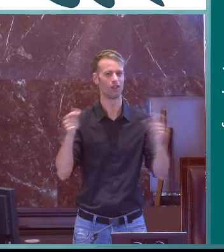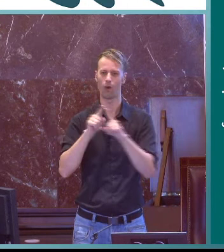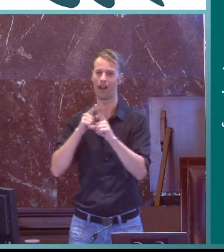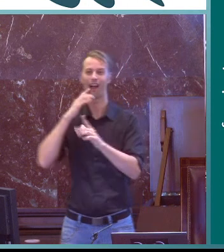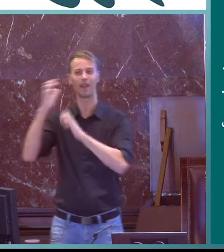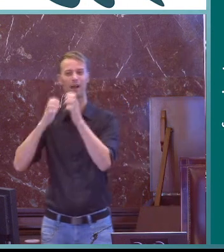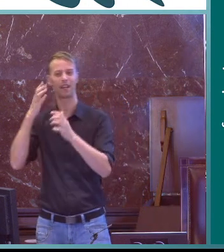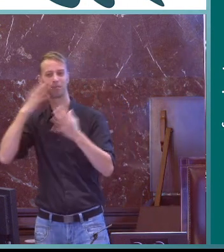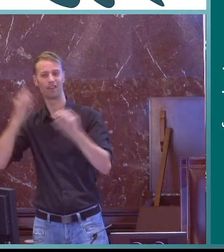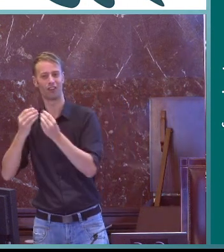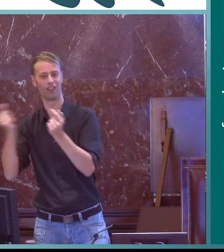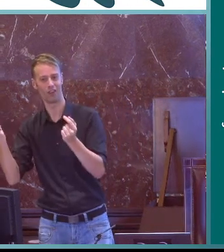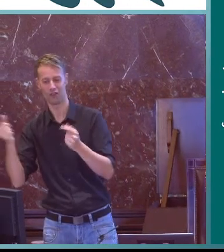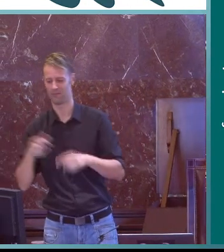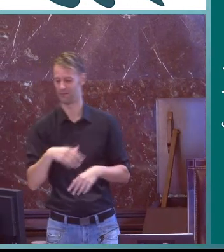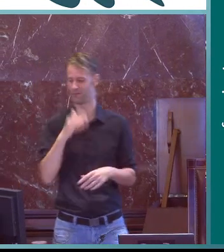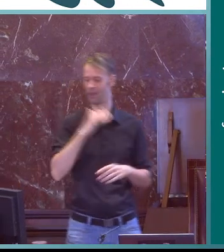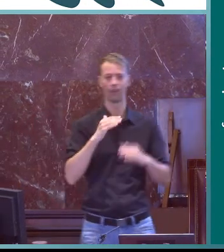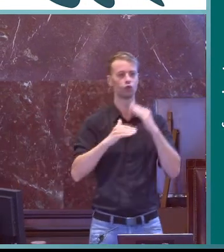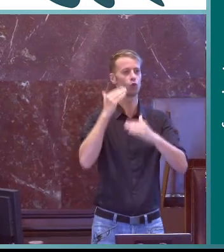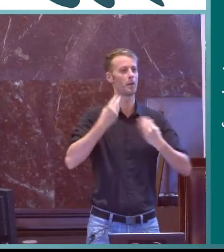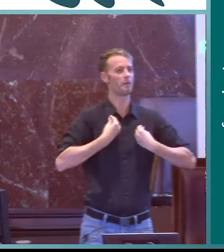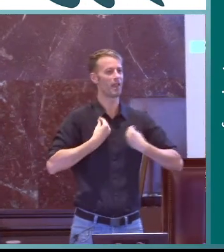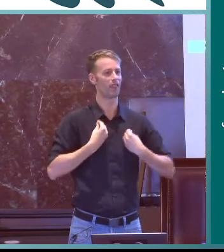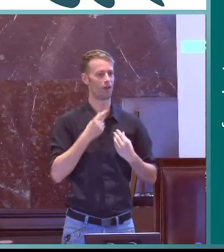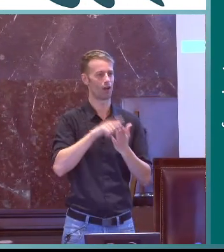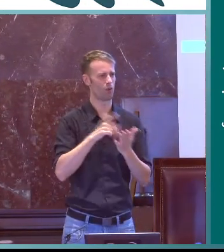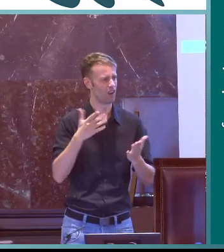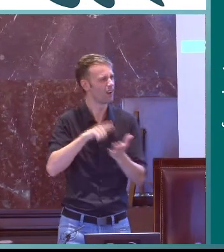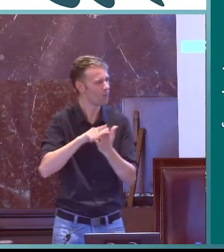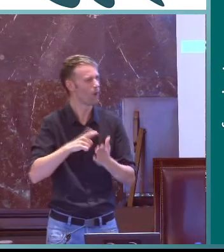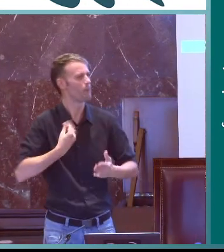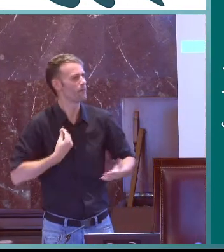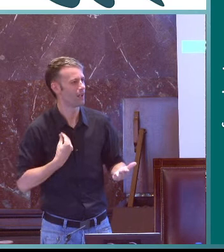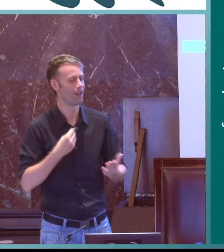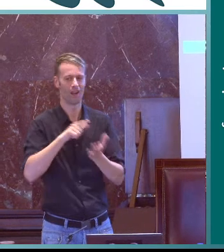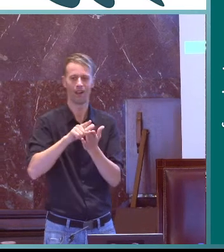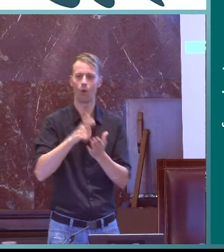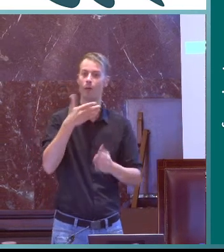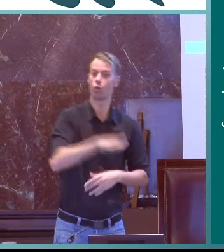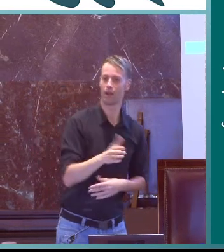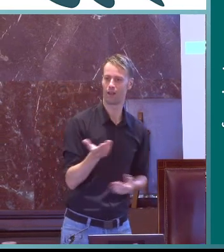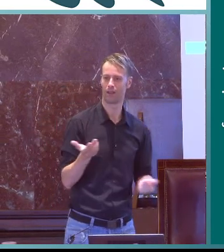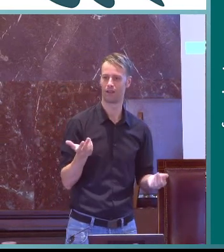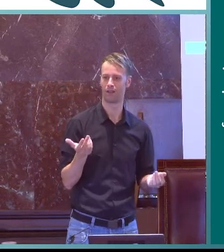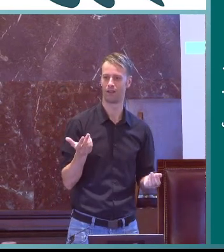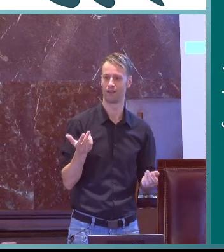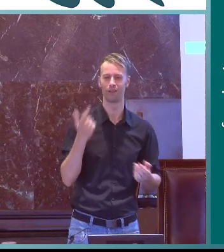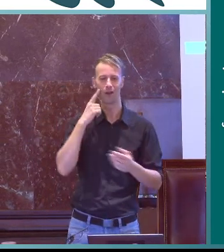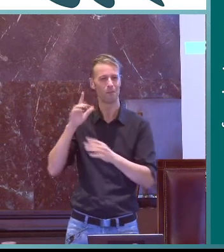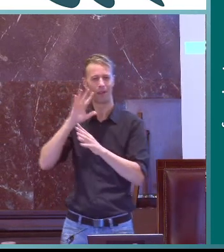ambiente lingüístico lenguas en peligro de extinción supervivencia de una lengua la lengua vive y muere